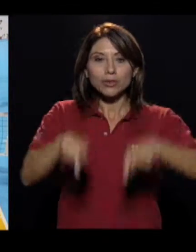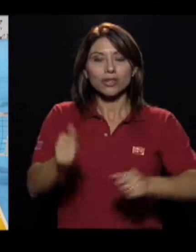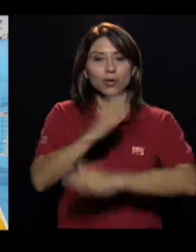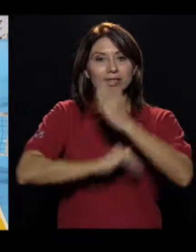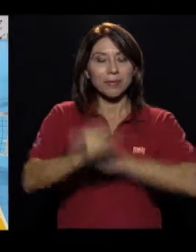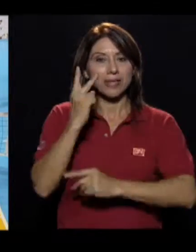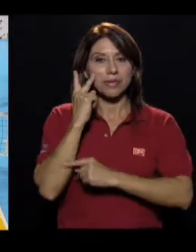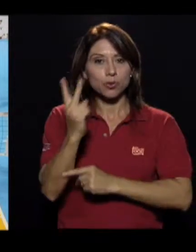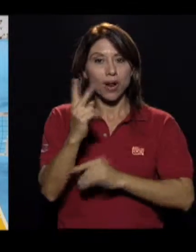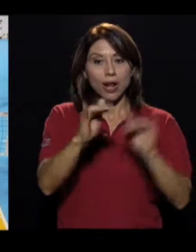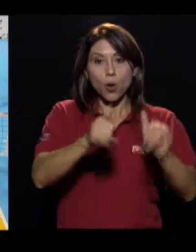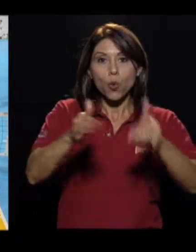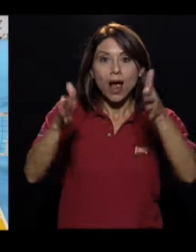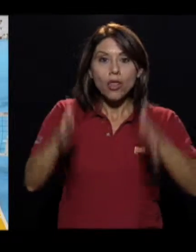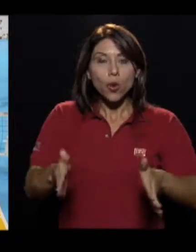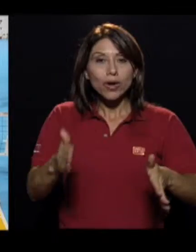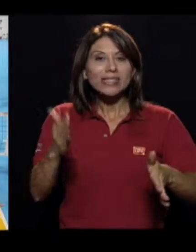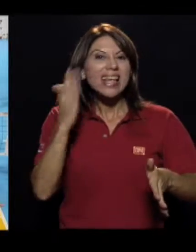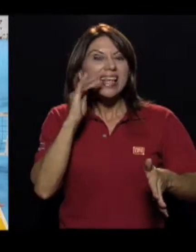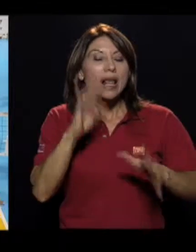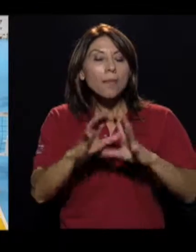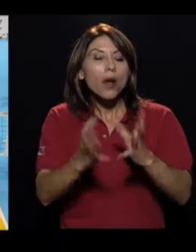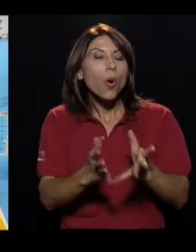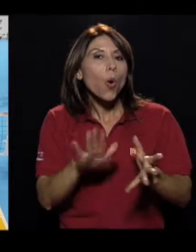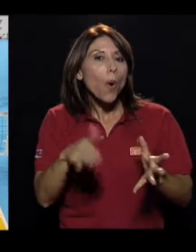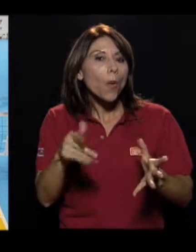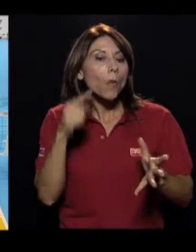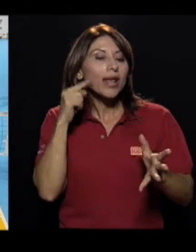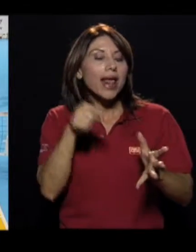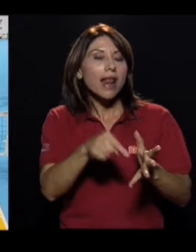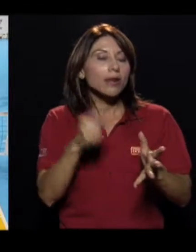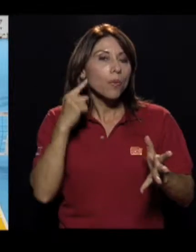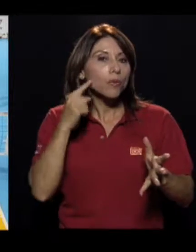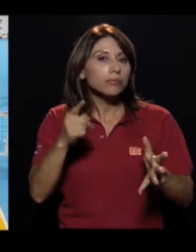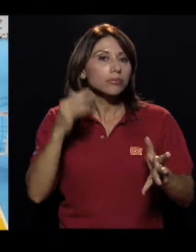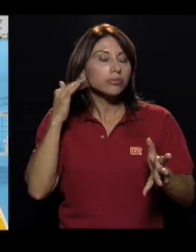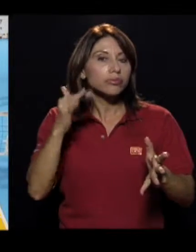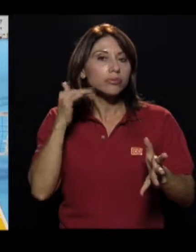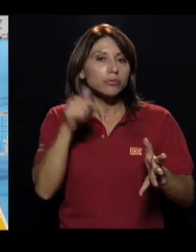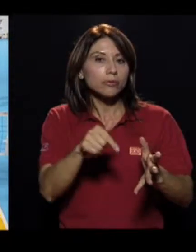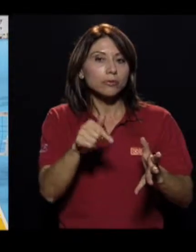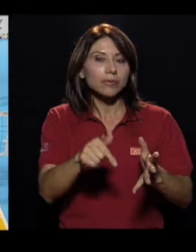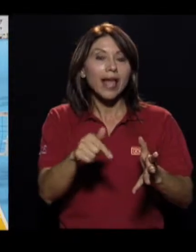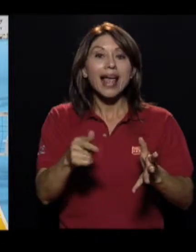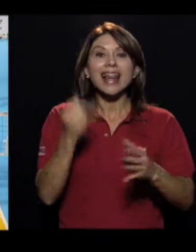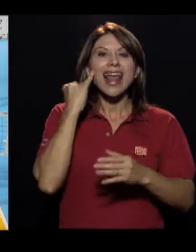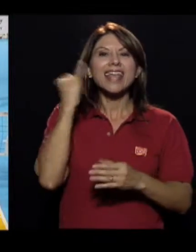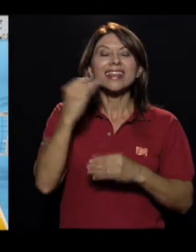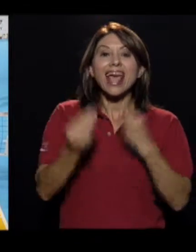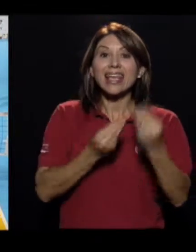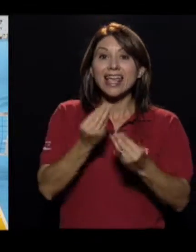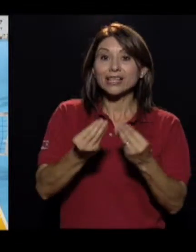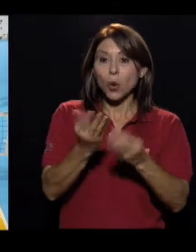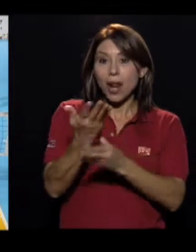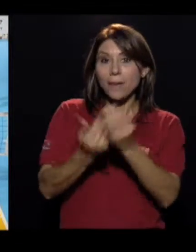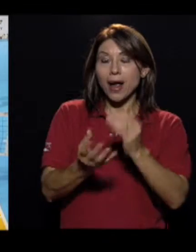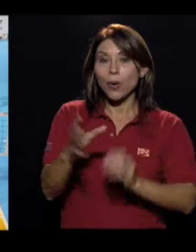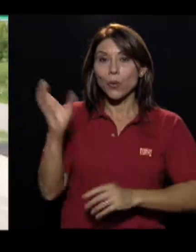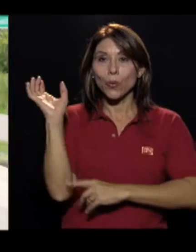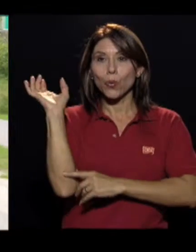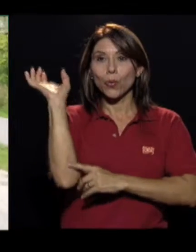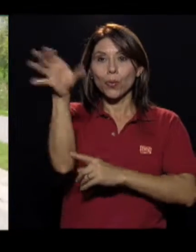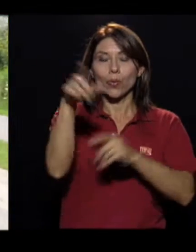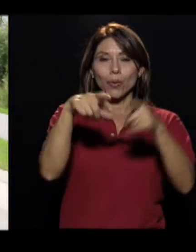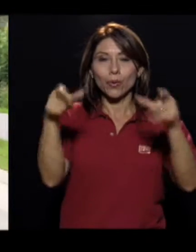visual en el que los jugadores identifican la posición del balón a través del sonido que éste emite. La idea es lanzar el balón con la mano